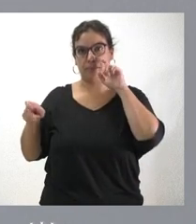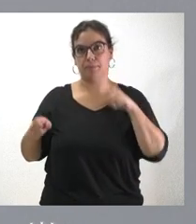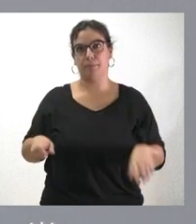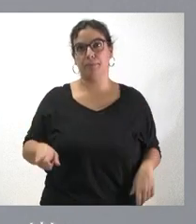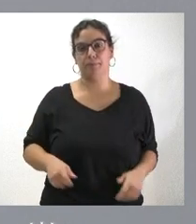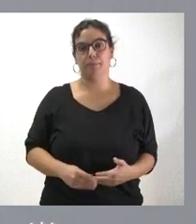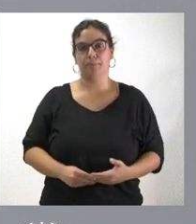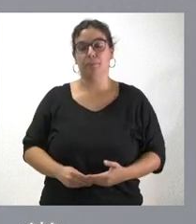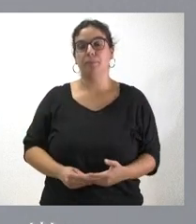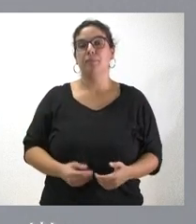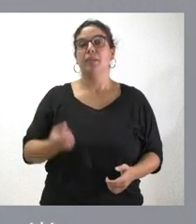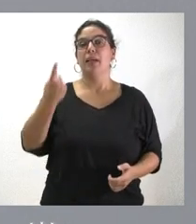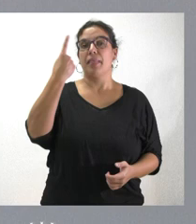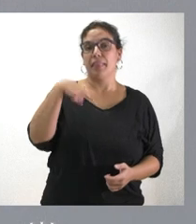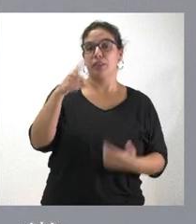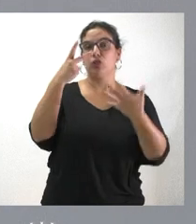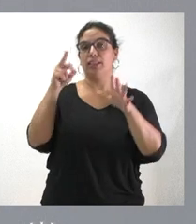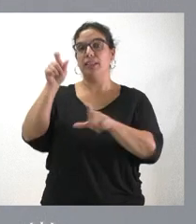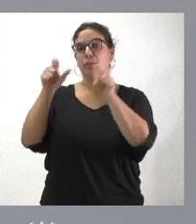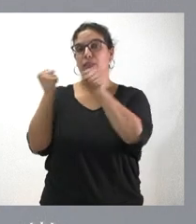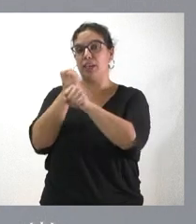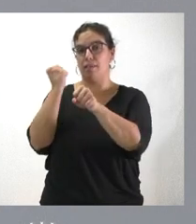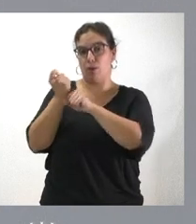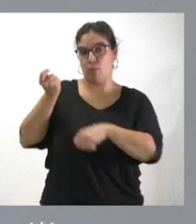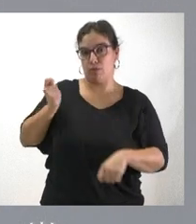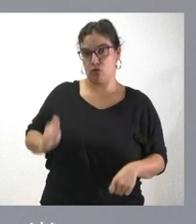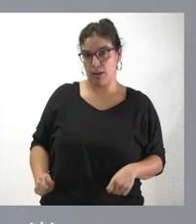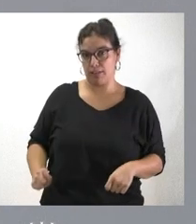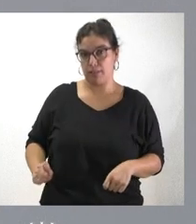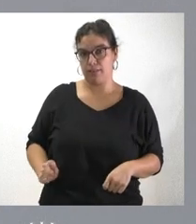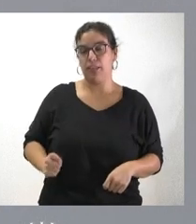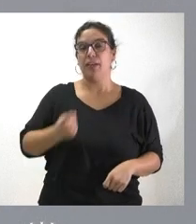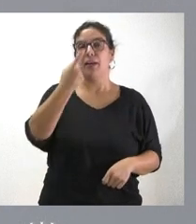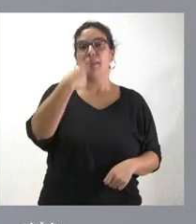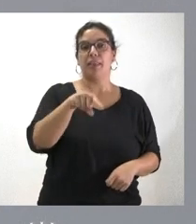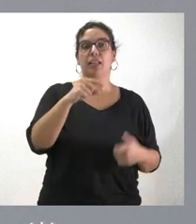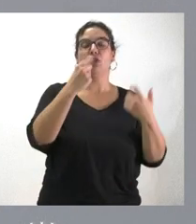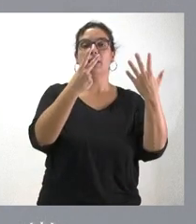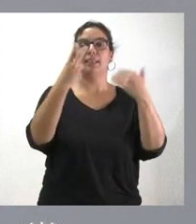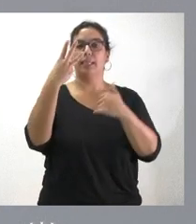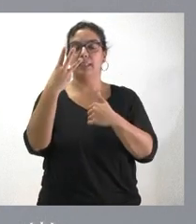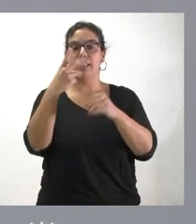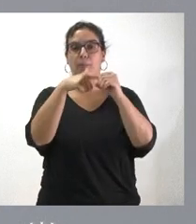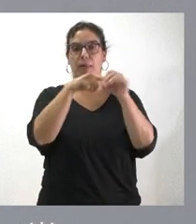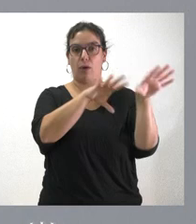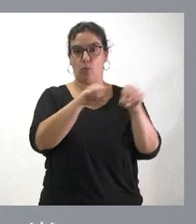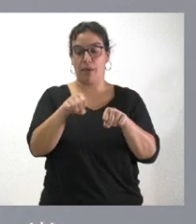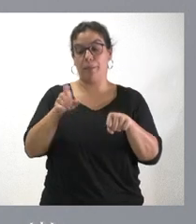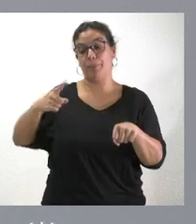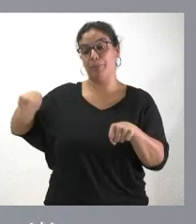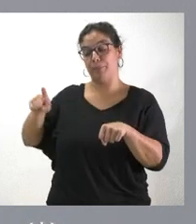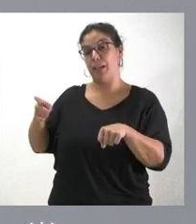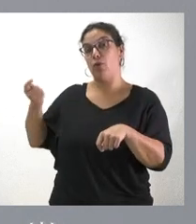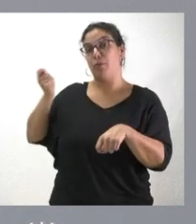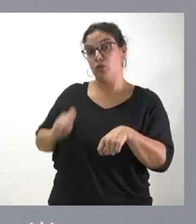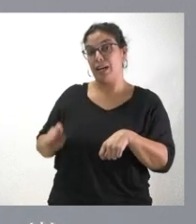Hay 170 trabajadores con 163 plazas ocupadas. De estos trabajadores 13 son